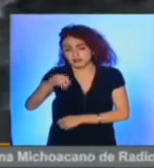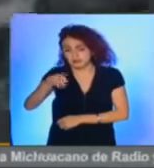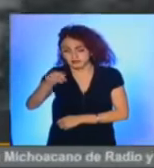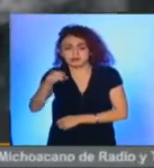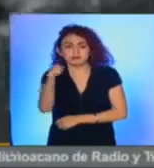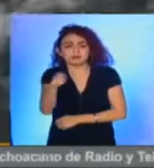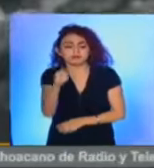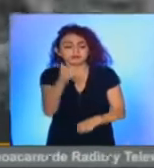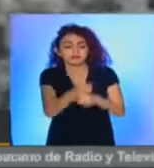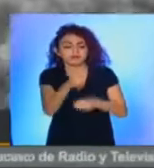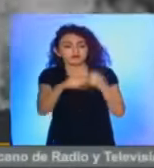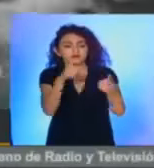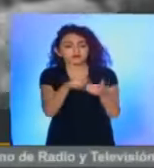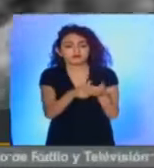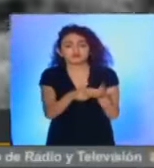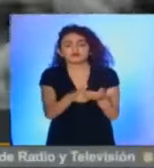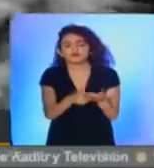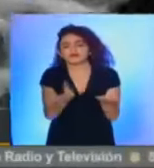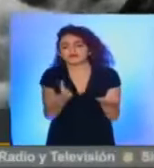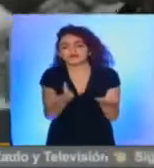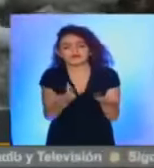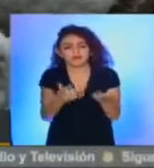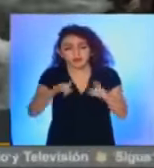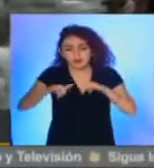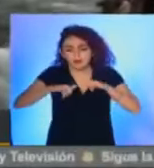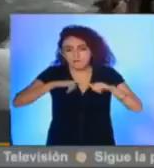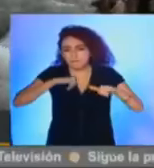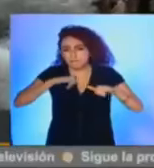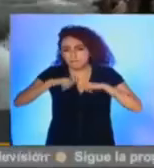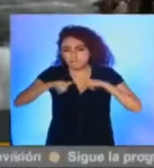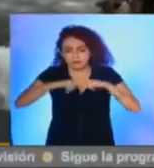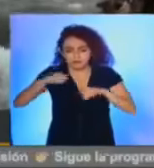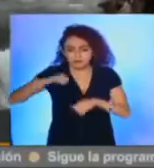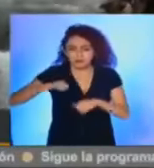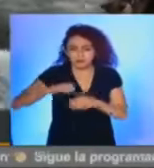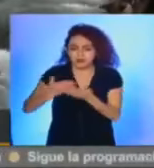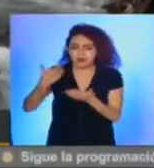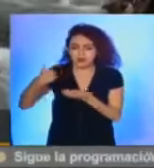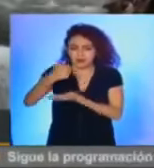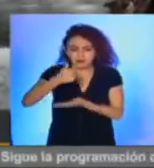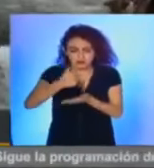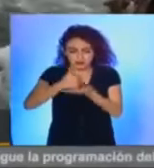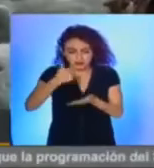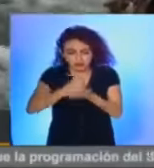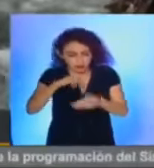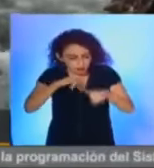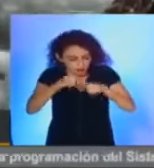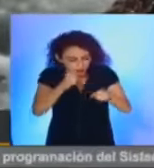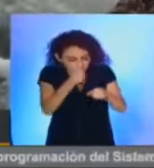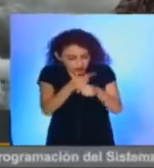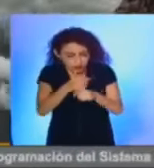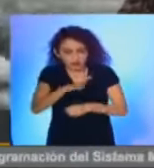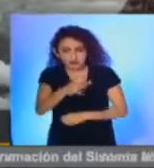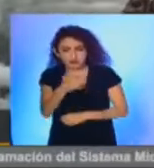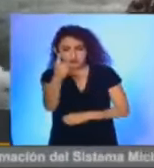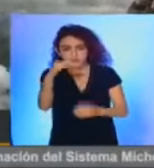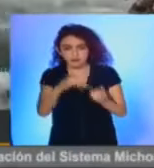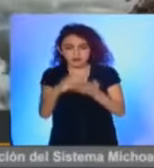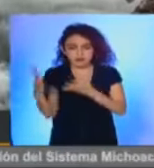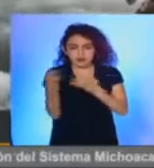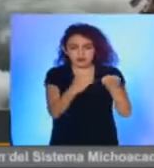encontrados a partir de un mapa antiguo de la ciudad que data de más o menos de